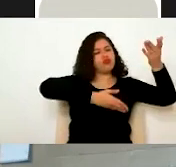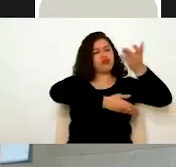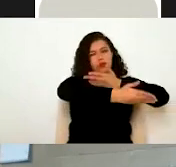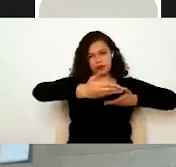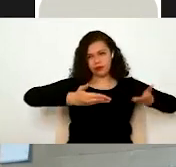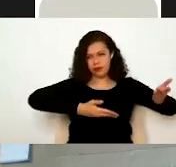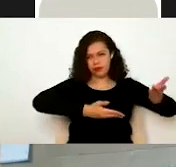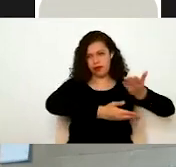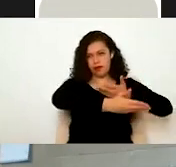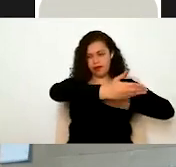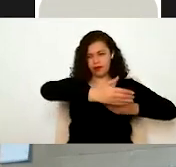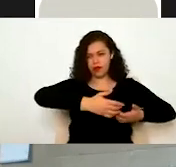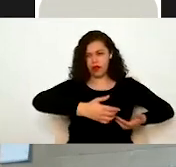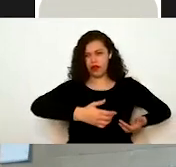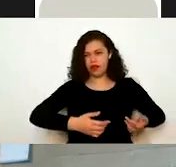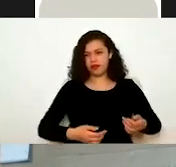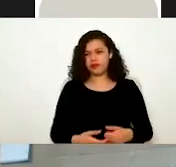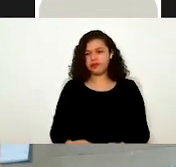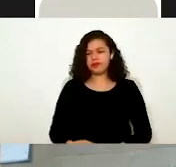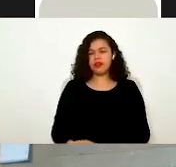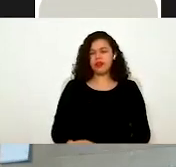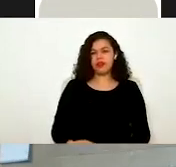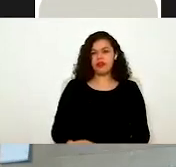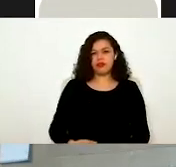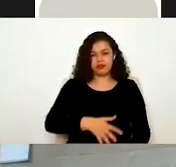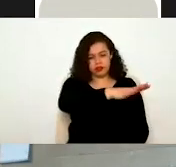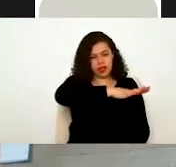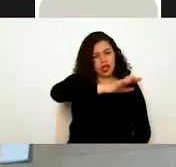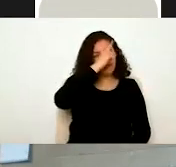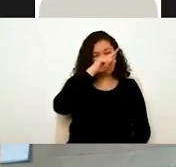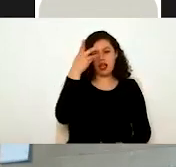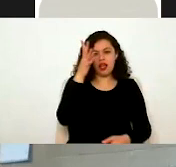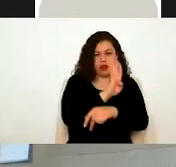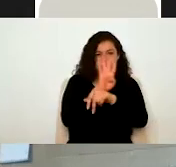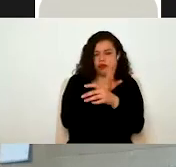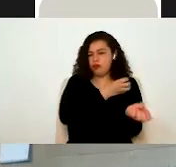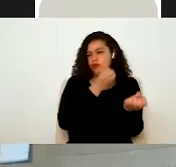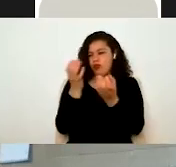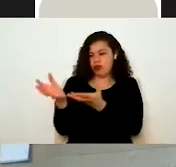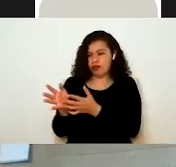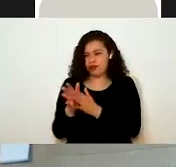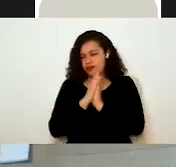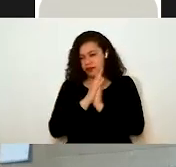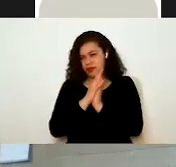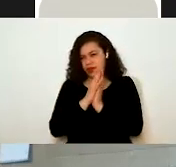estos espacios a fin de beneficiarlos a ustedes. Si me permiten,